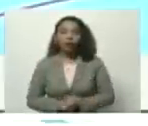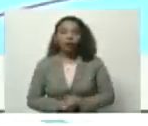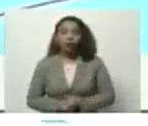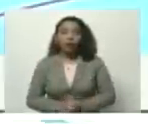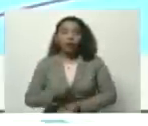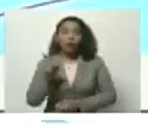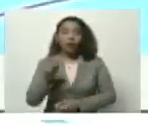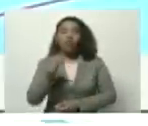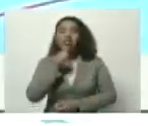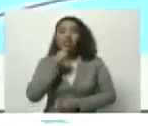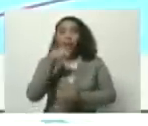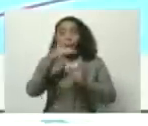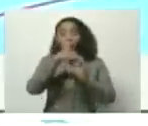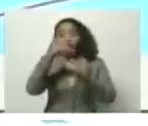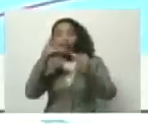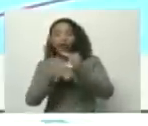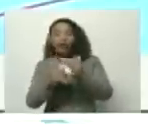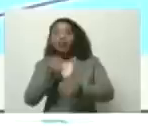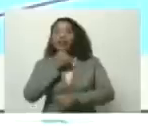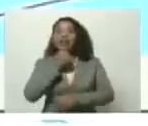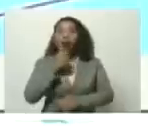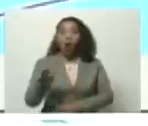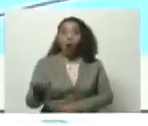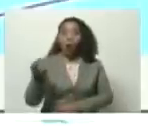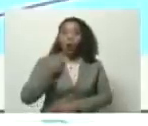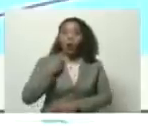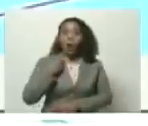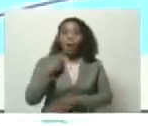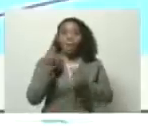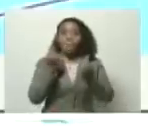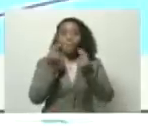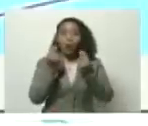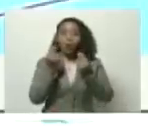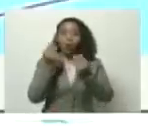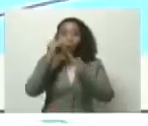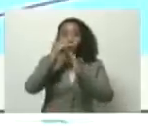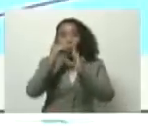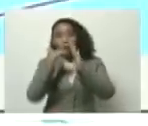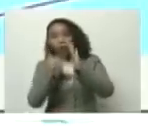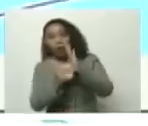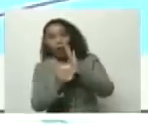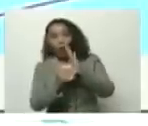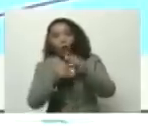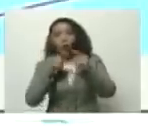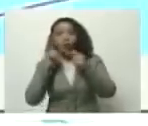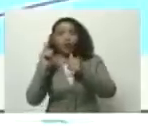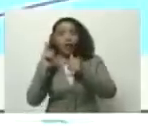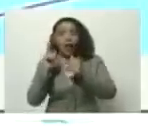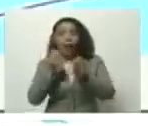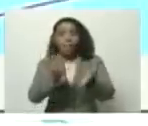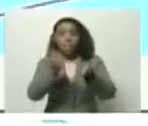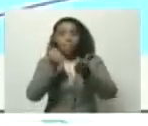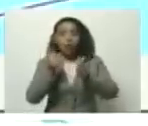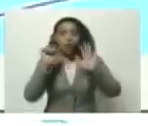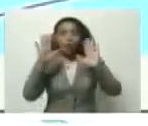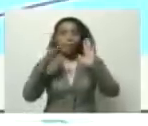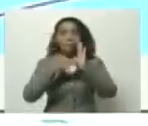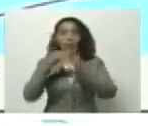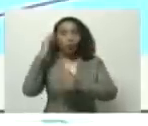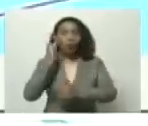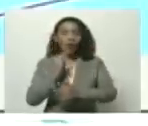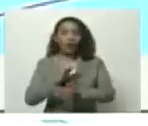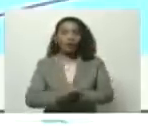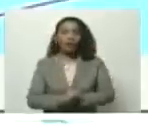quienes estén por debajo, quienes se hayan jubilado con montos precarios por debajo del bono de los 10 mil bolívares.